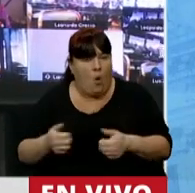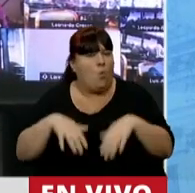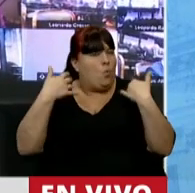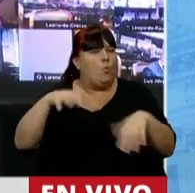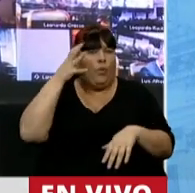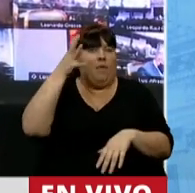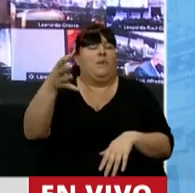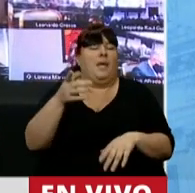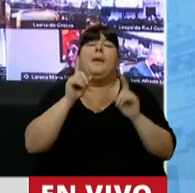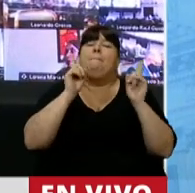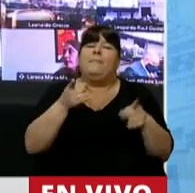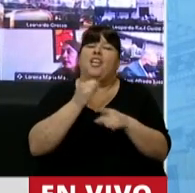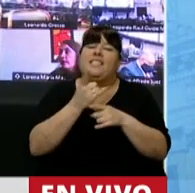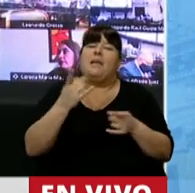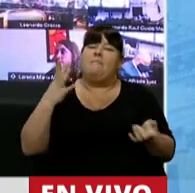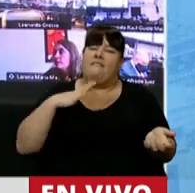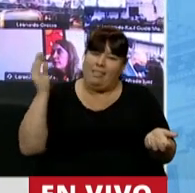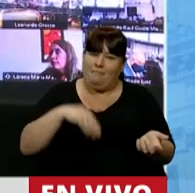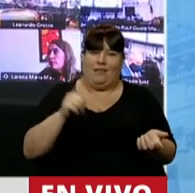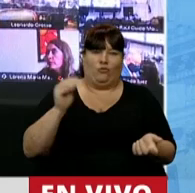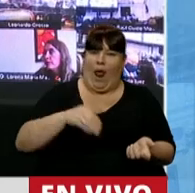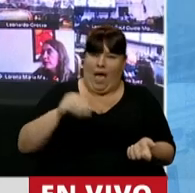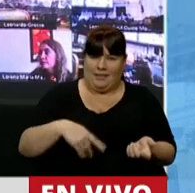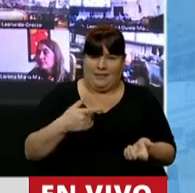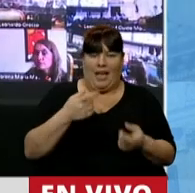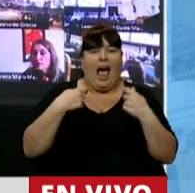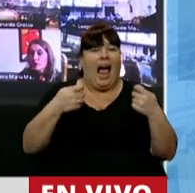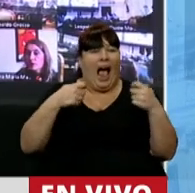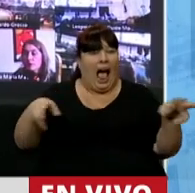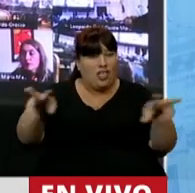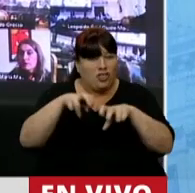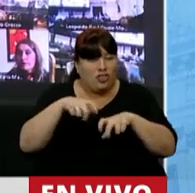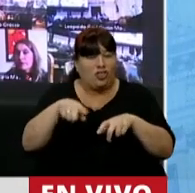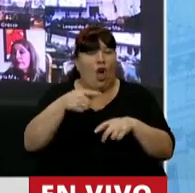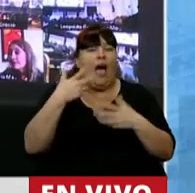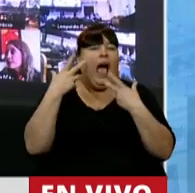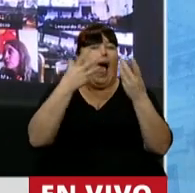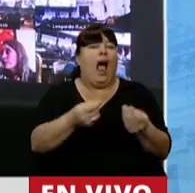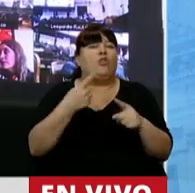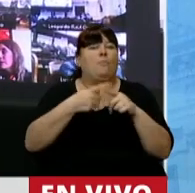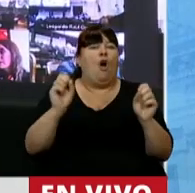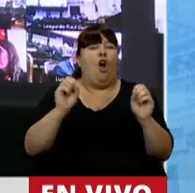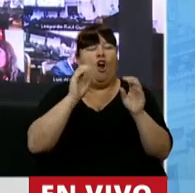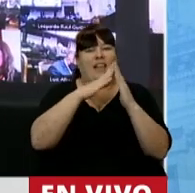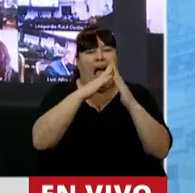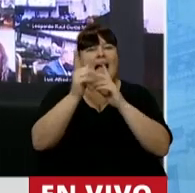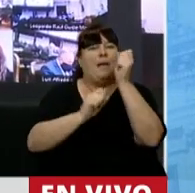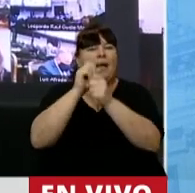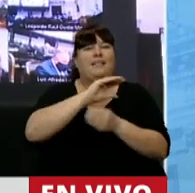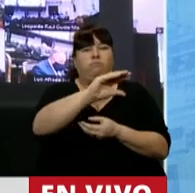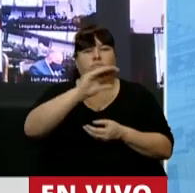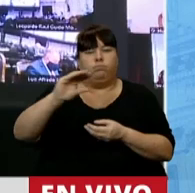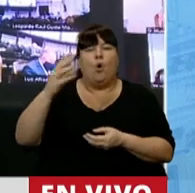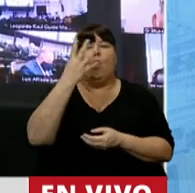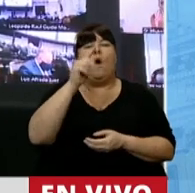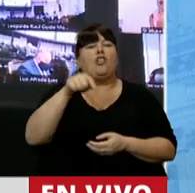enormes, pero siempre falta más. El costo fiscal directo del paquete de ayuda por la pandemia a hogares y empresas ha llegado a